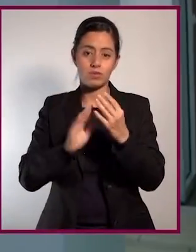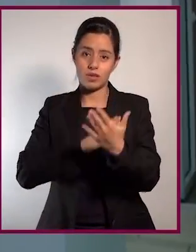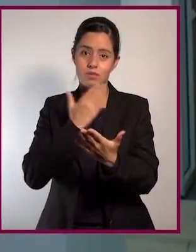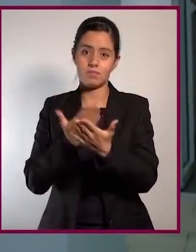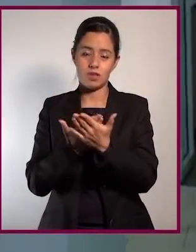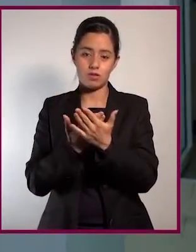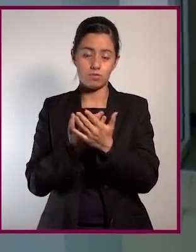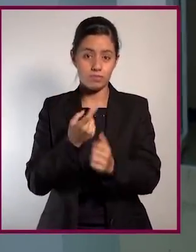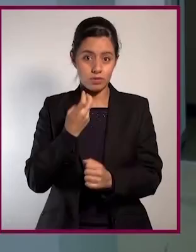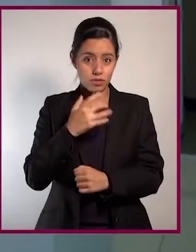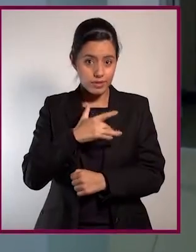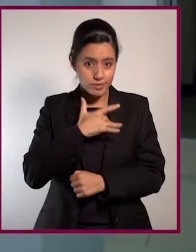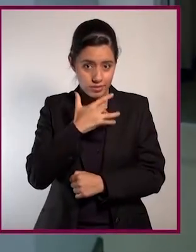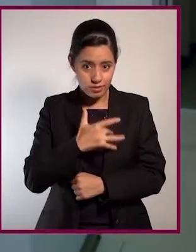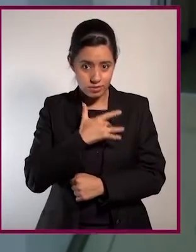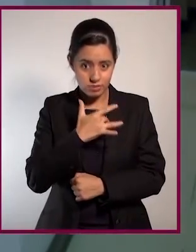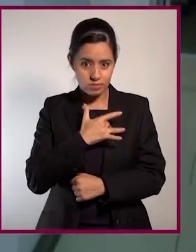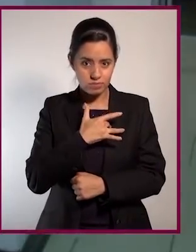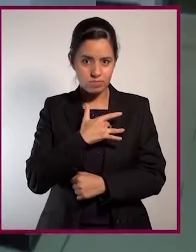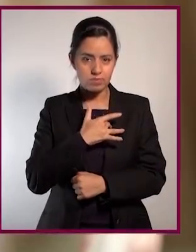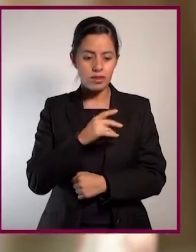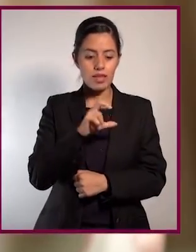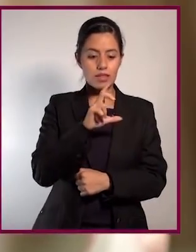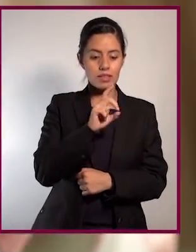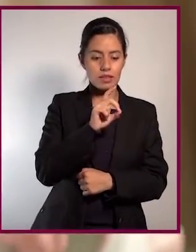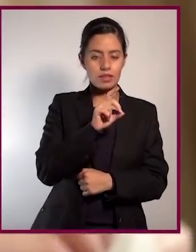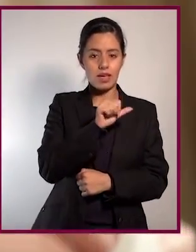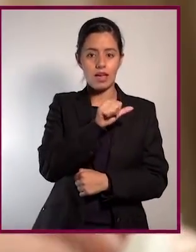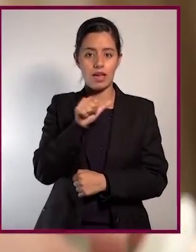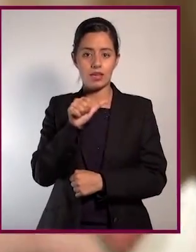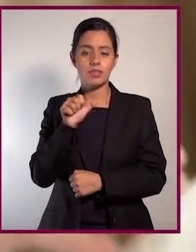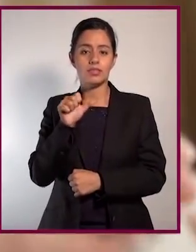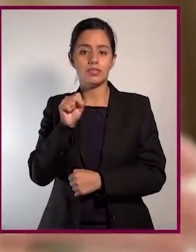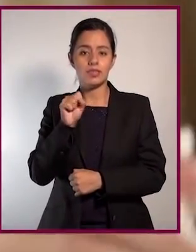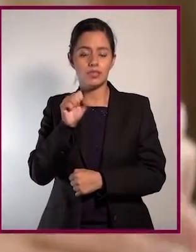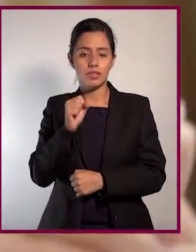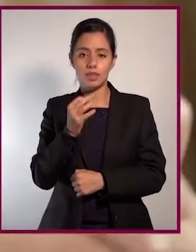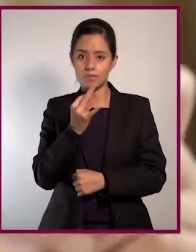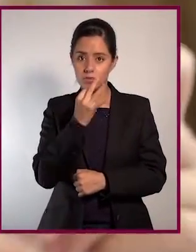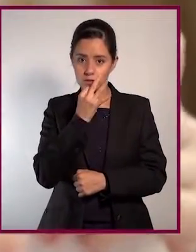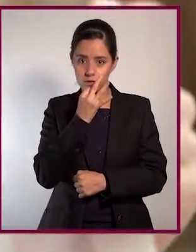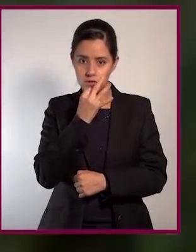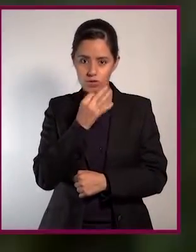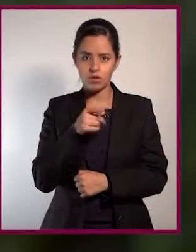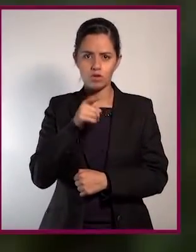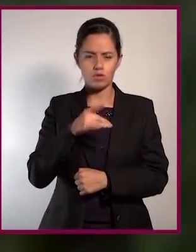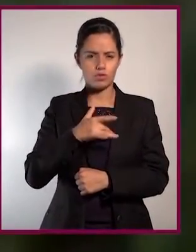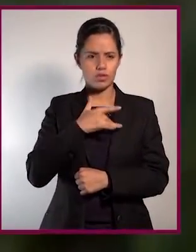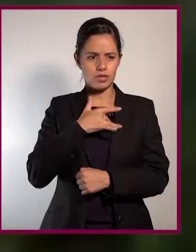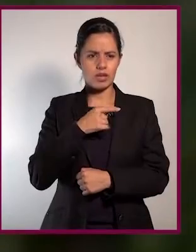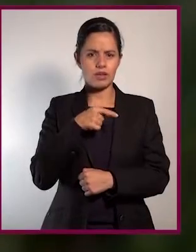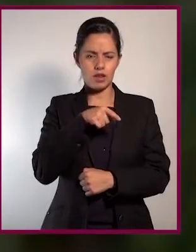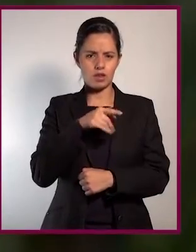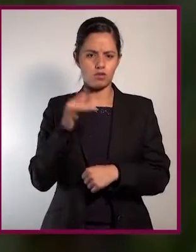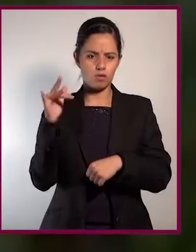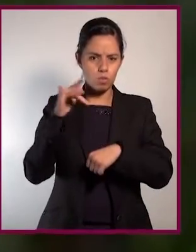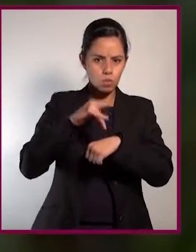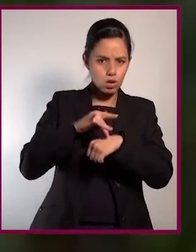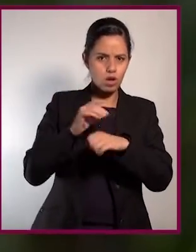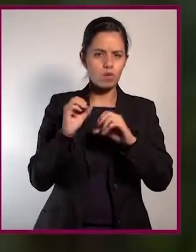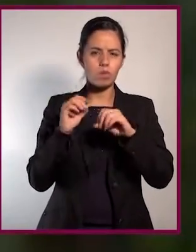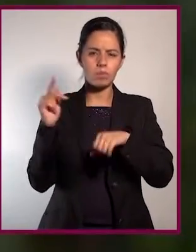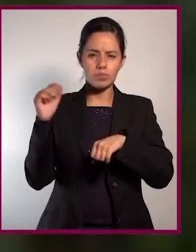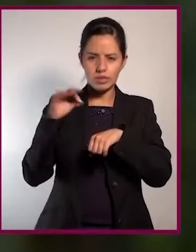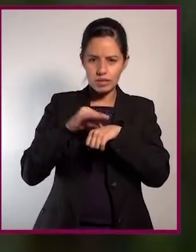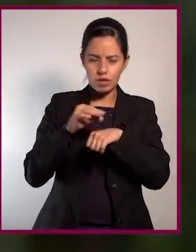La mayoría de los síntomas suelen aparecer entre 30 y 60 minutos. de la exposición